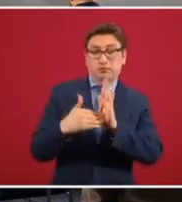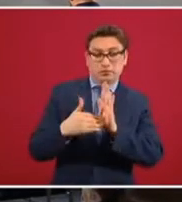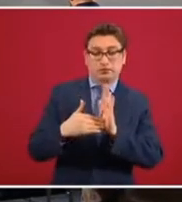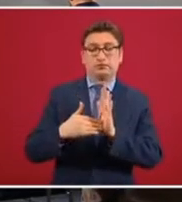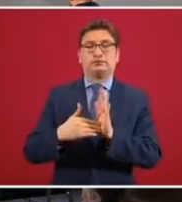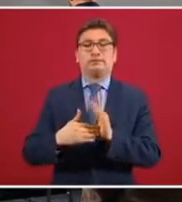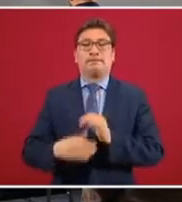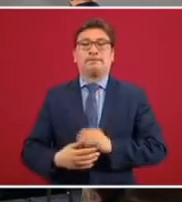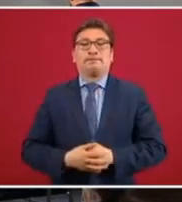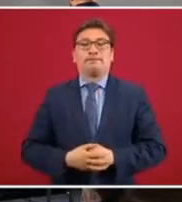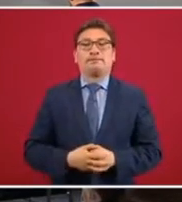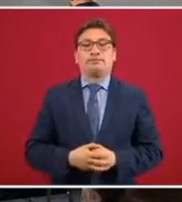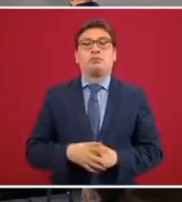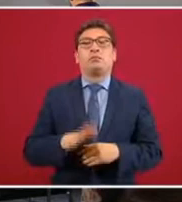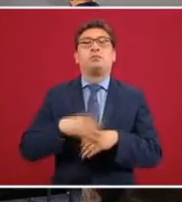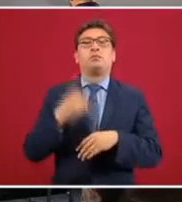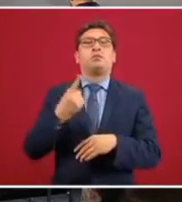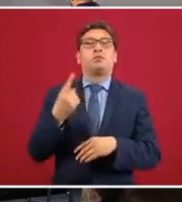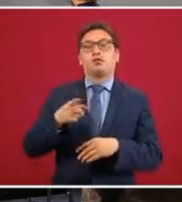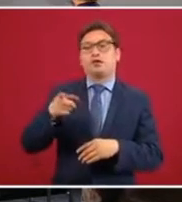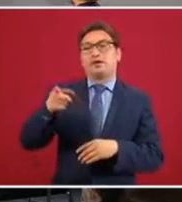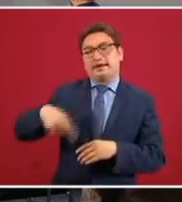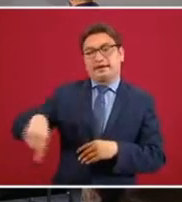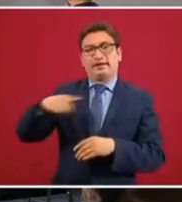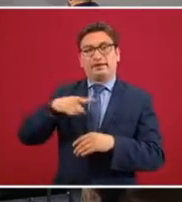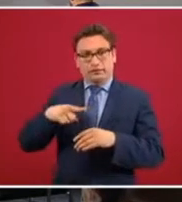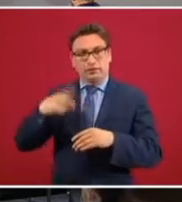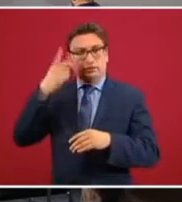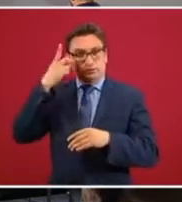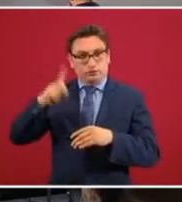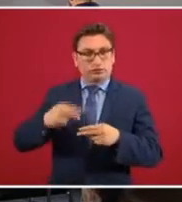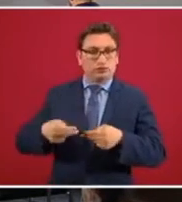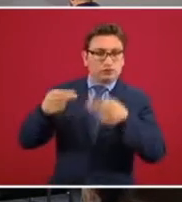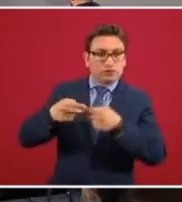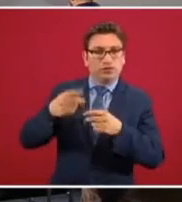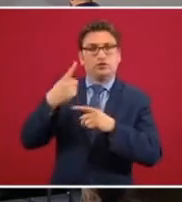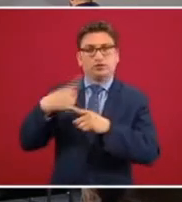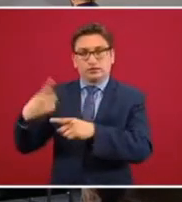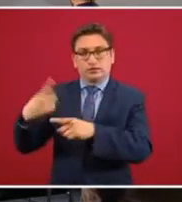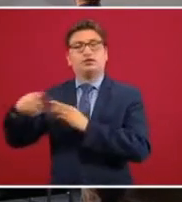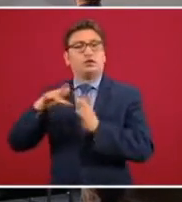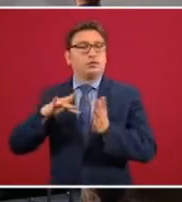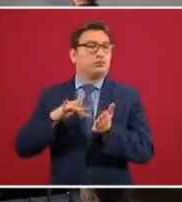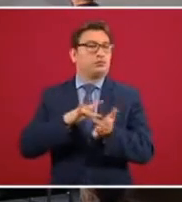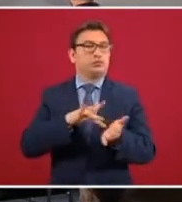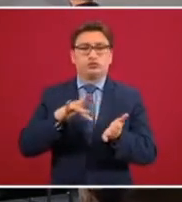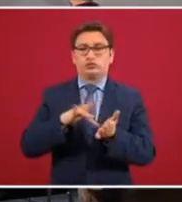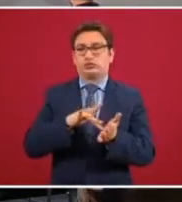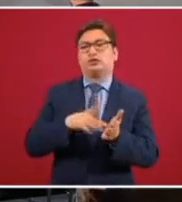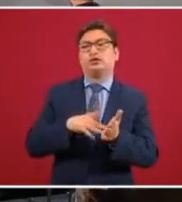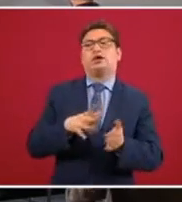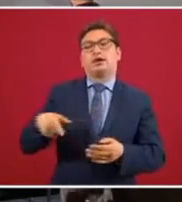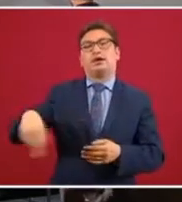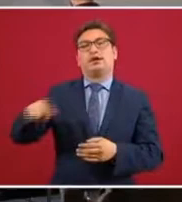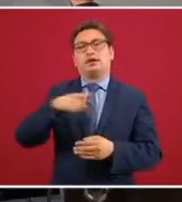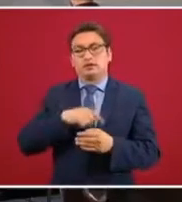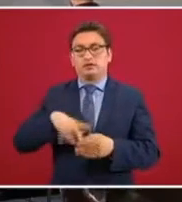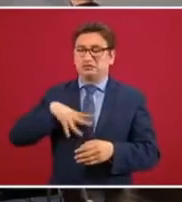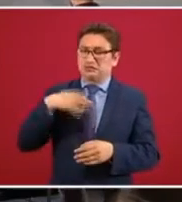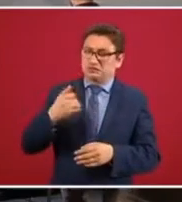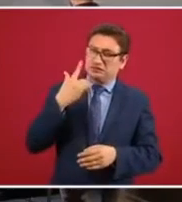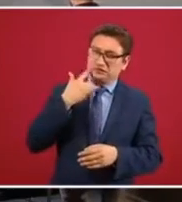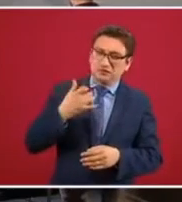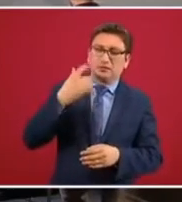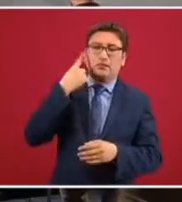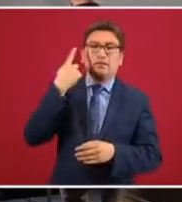porque son los que aportaron mucho esfuerzo